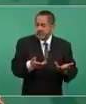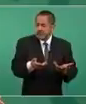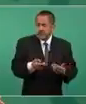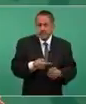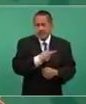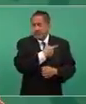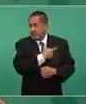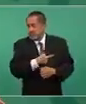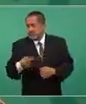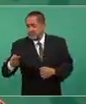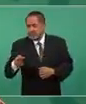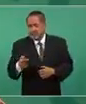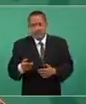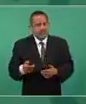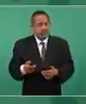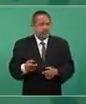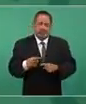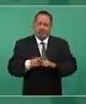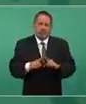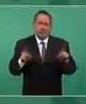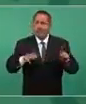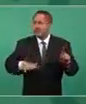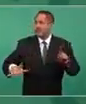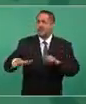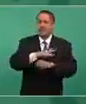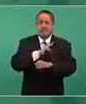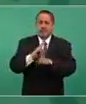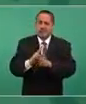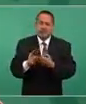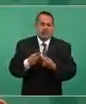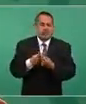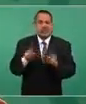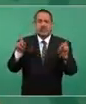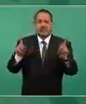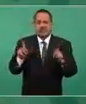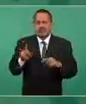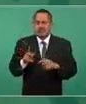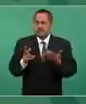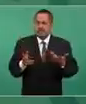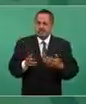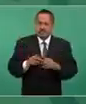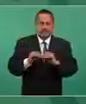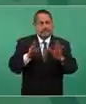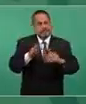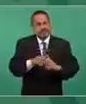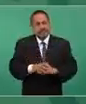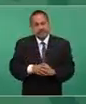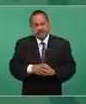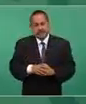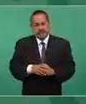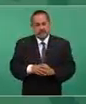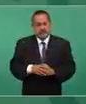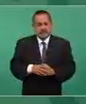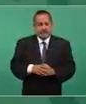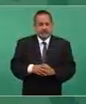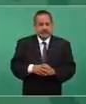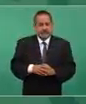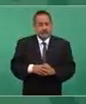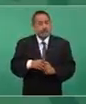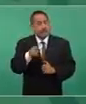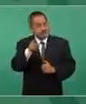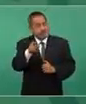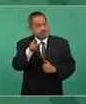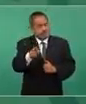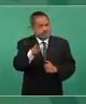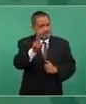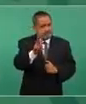es otra realidad, la del país, desde luego, y se ha usado